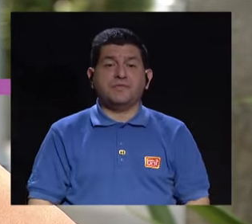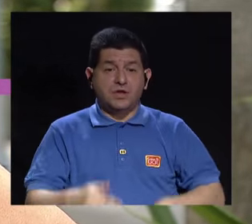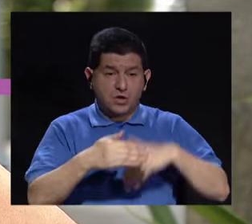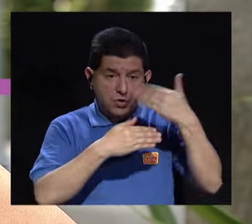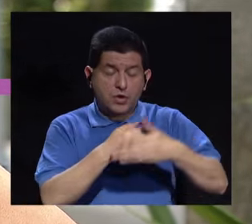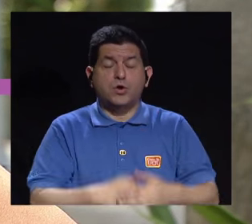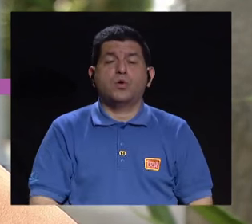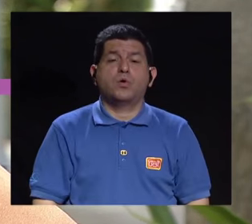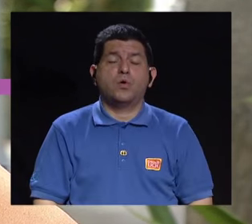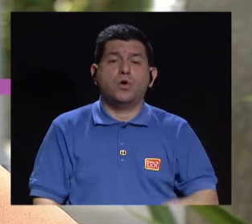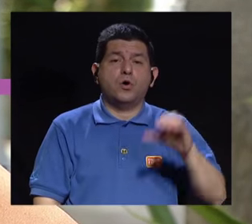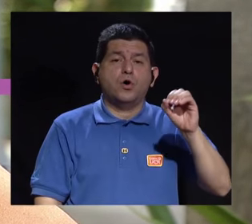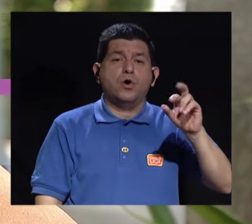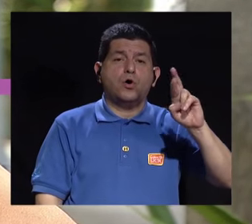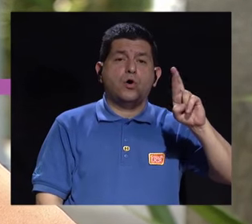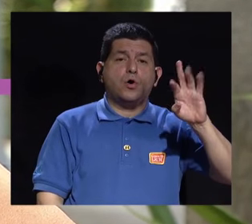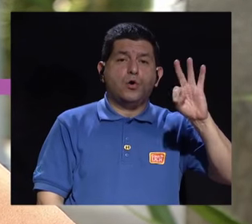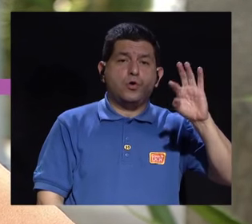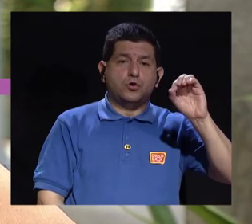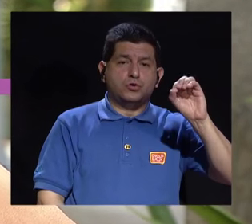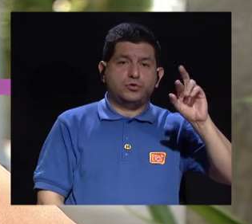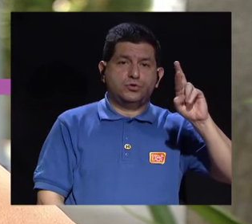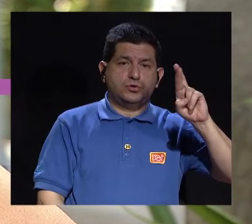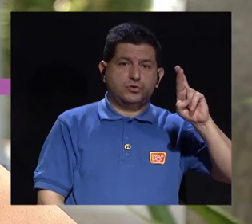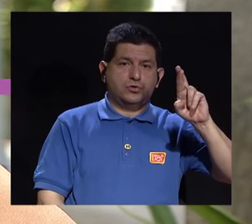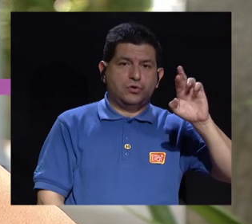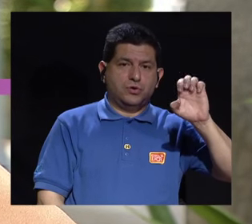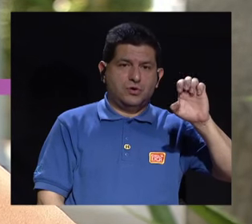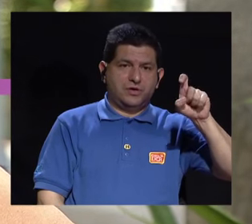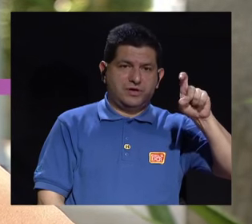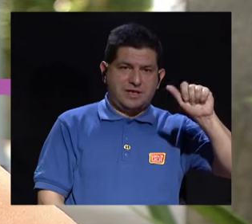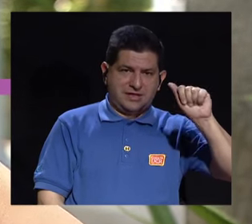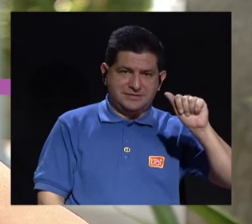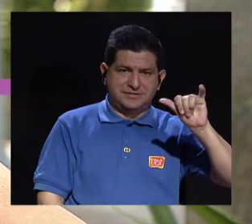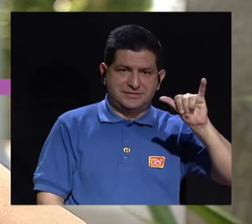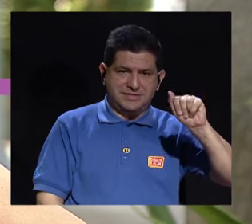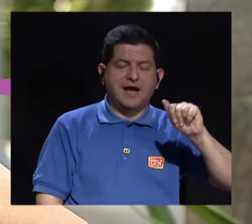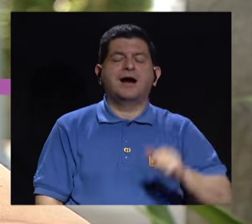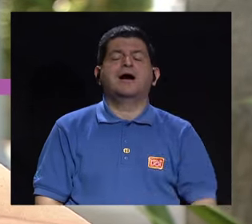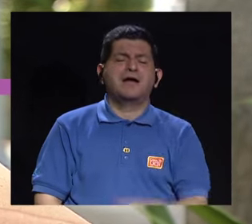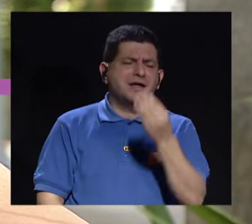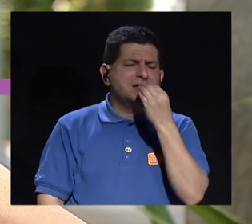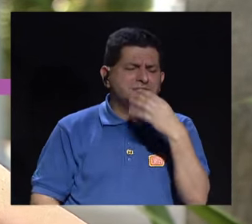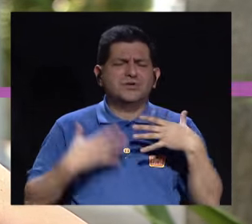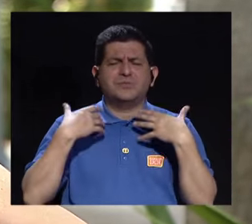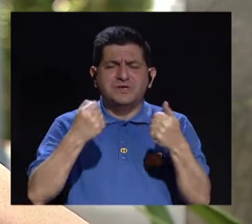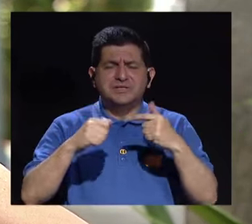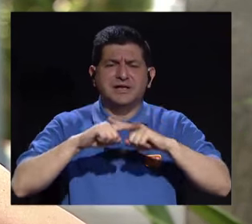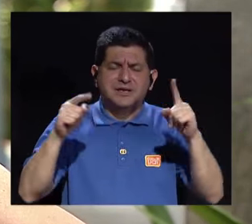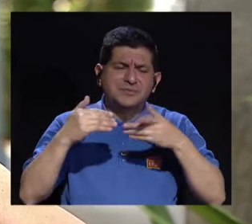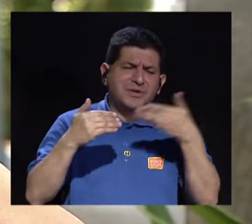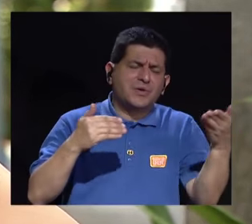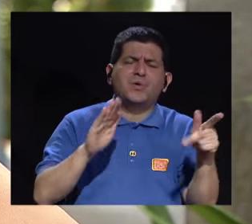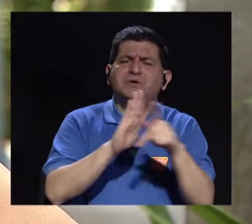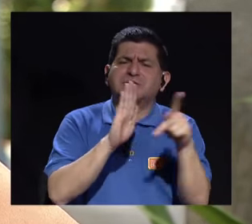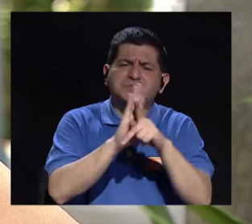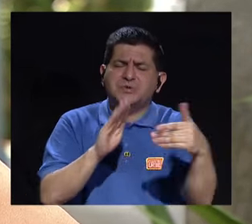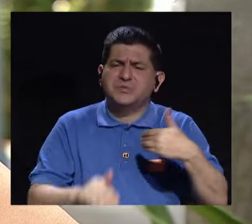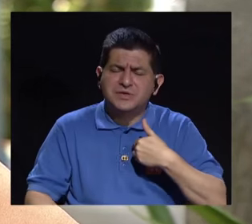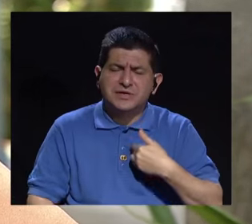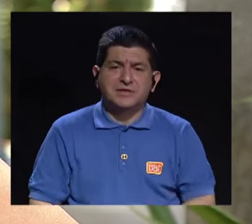Bueno, y después en la ortoorexia es como la obsesión de comer sano, entre comillas, con una lista de alimentos prohibidos.